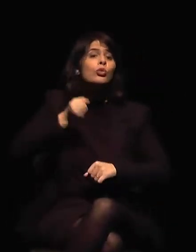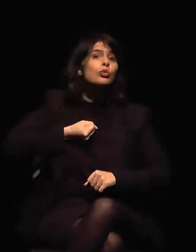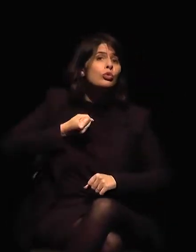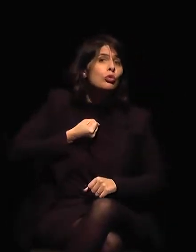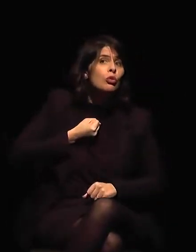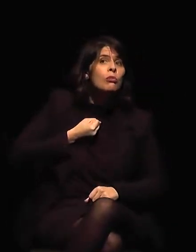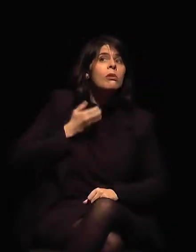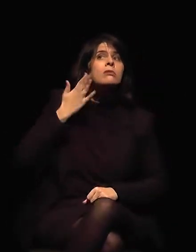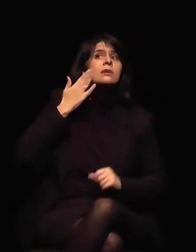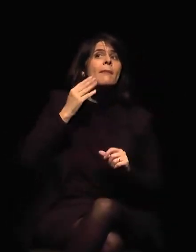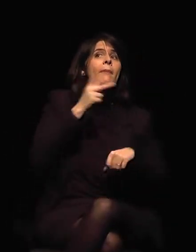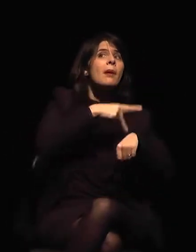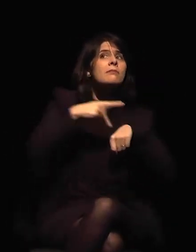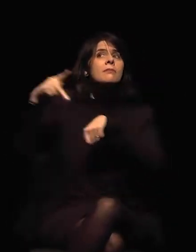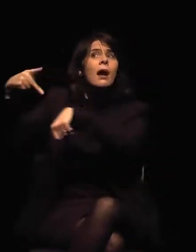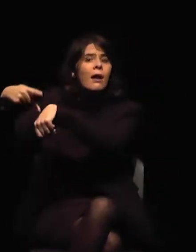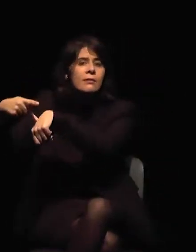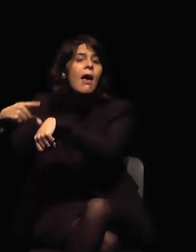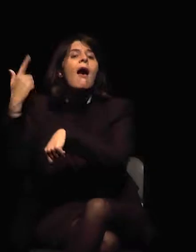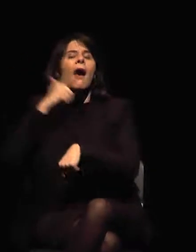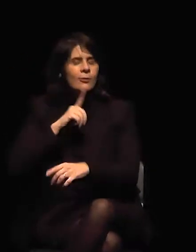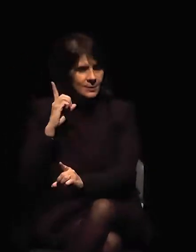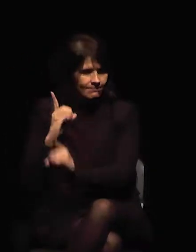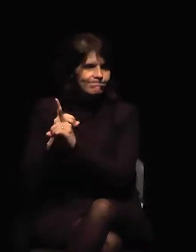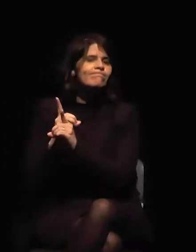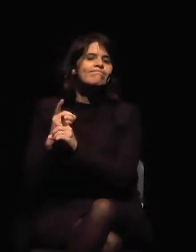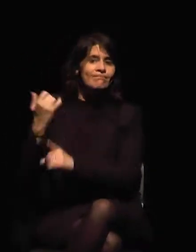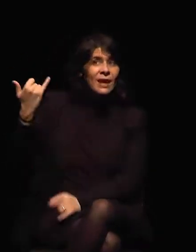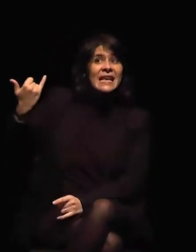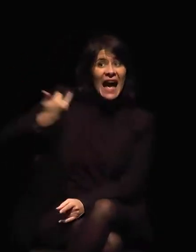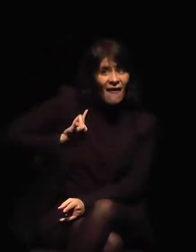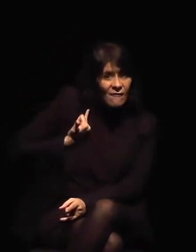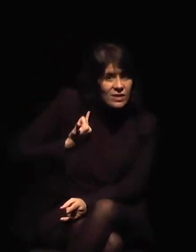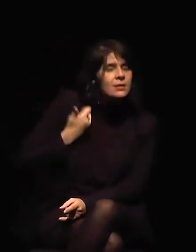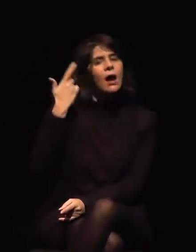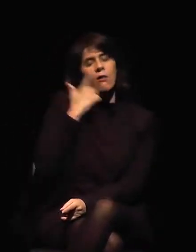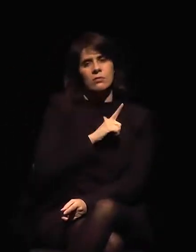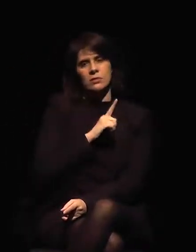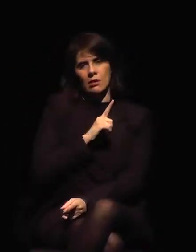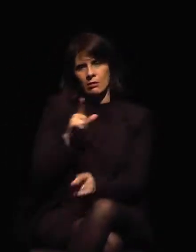reconocimiento facial cuando se refiere a personas.